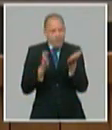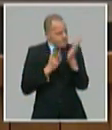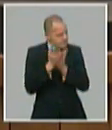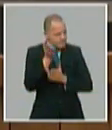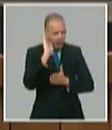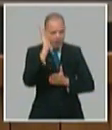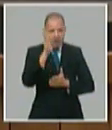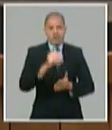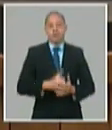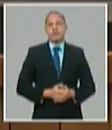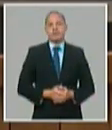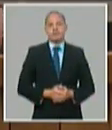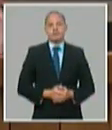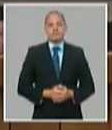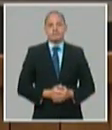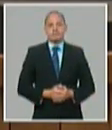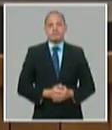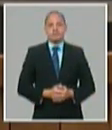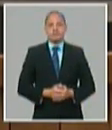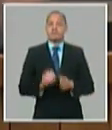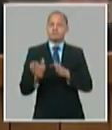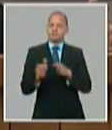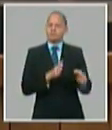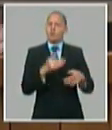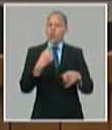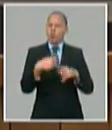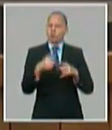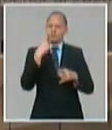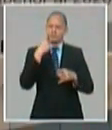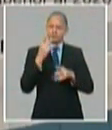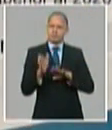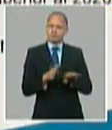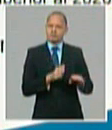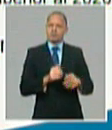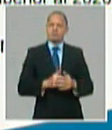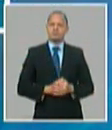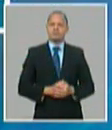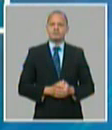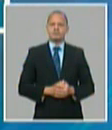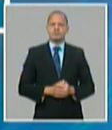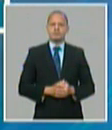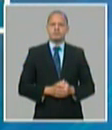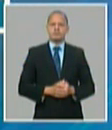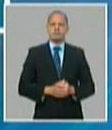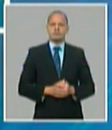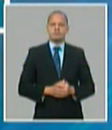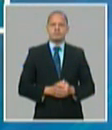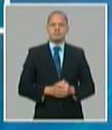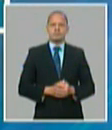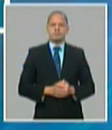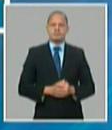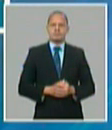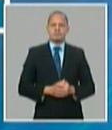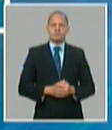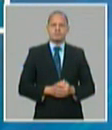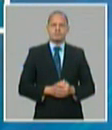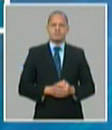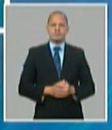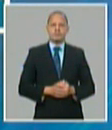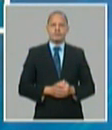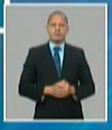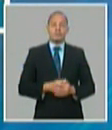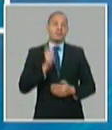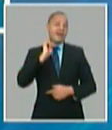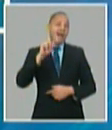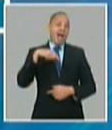en cuanto al total en cuanto a la carga transportar que acompaña esta recuperación gradual de la economía se proyectan para el próximo